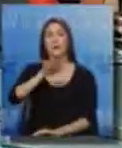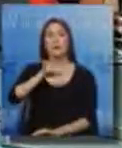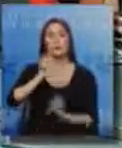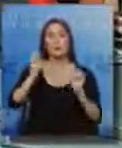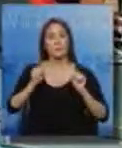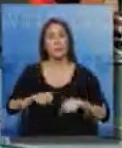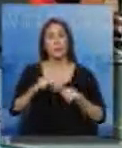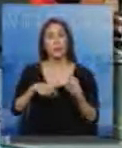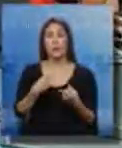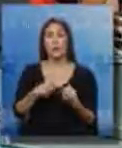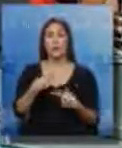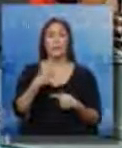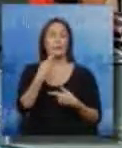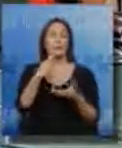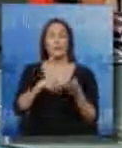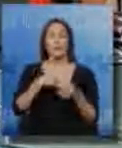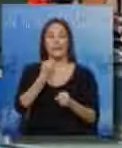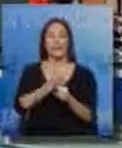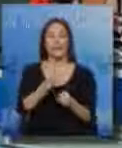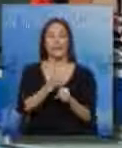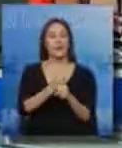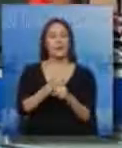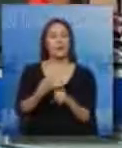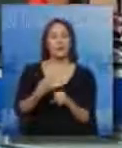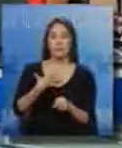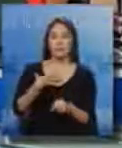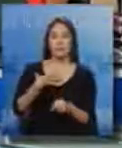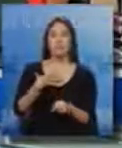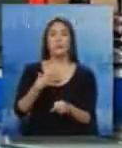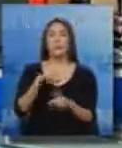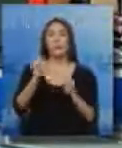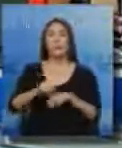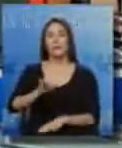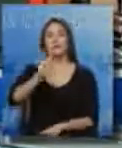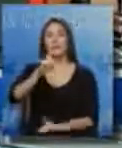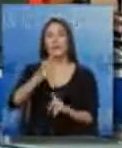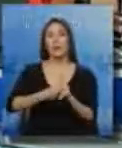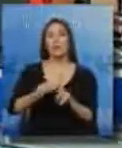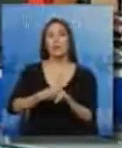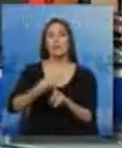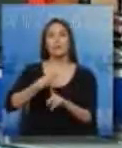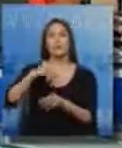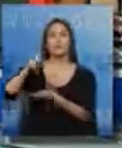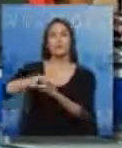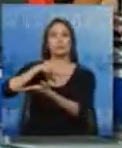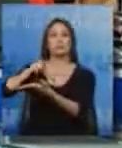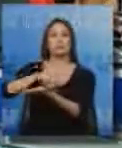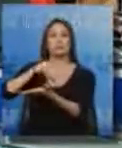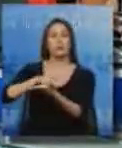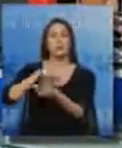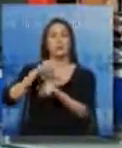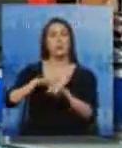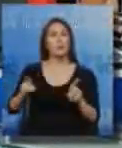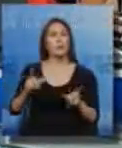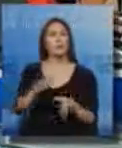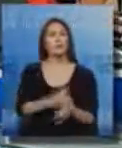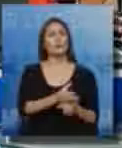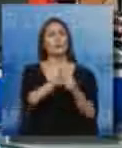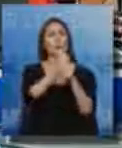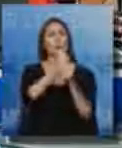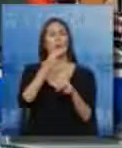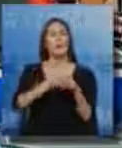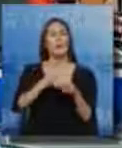en caso de que una persona pierda su trabajo. Pero nos preguntamos qué pasará con el seguro de cesantía. Les